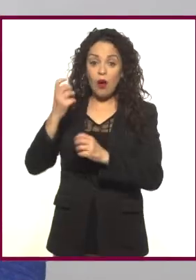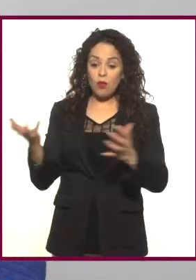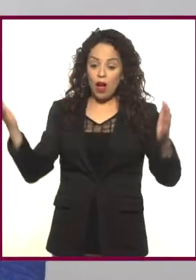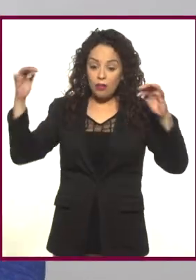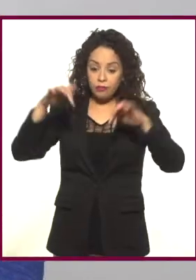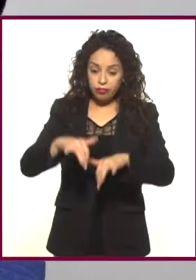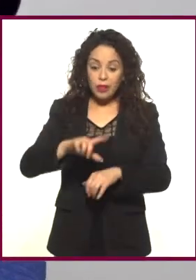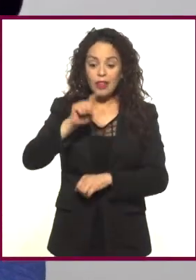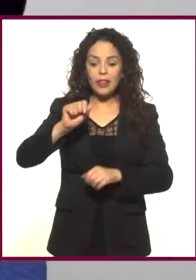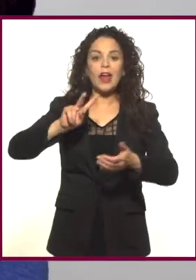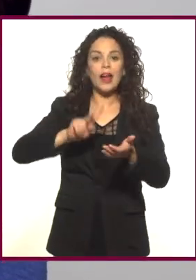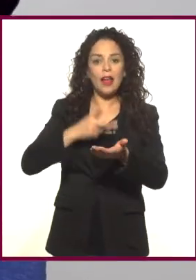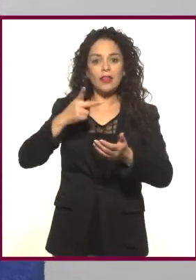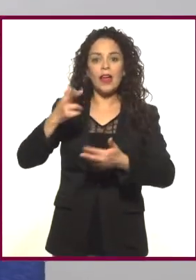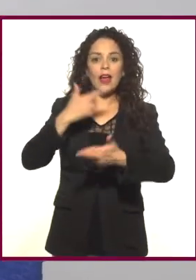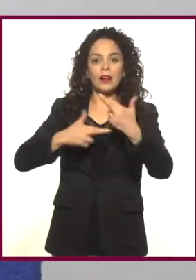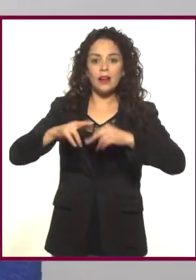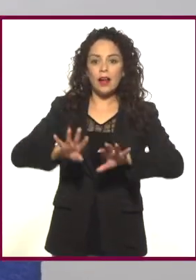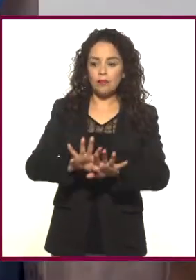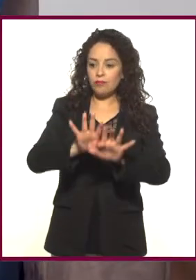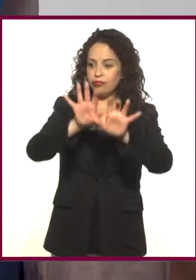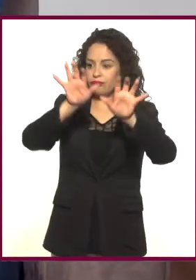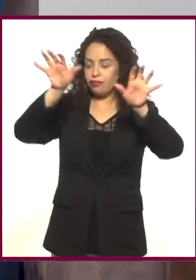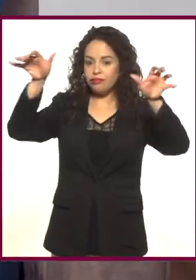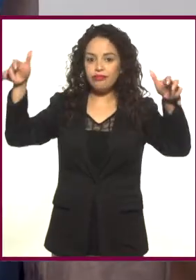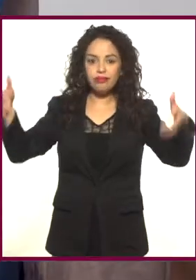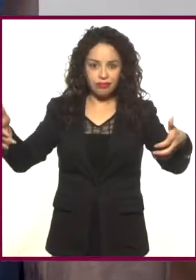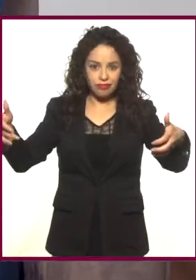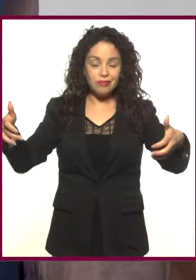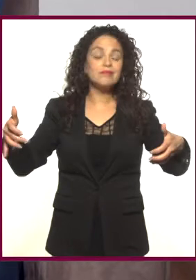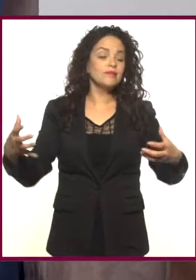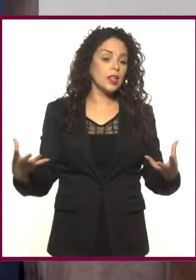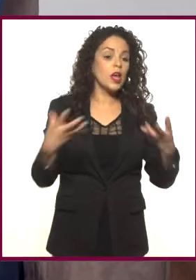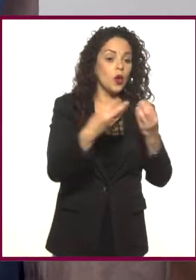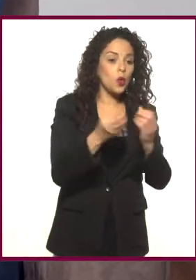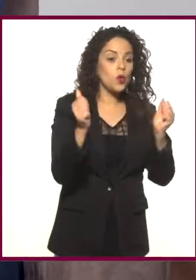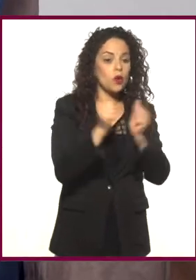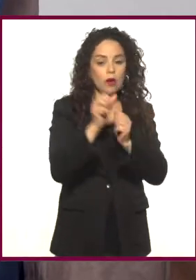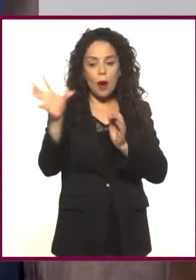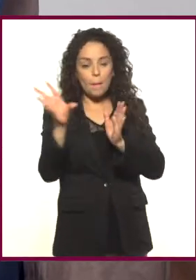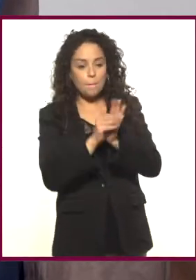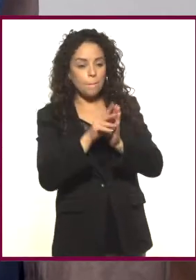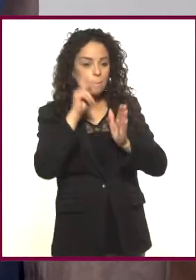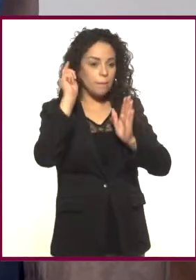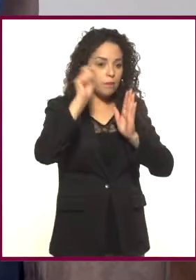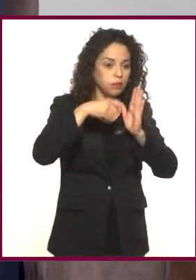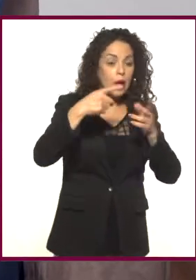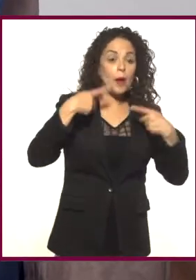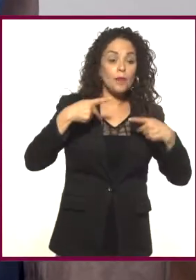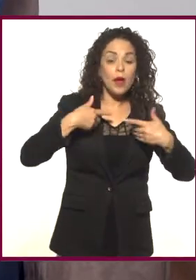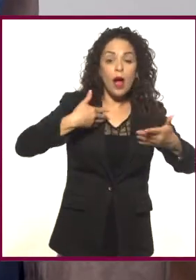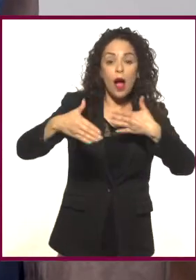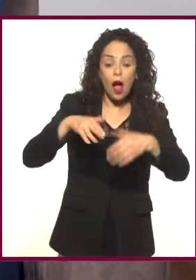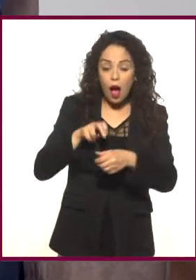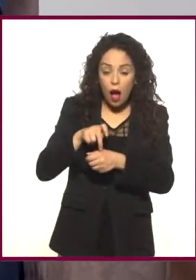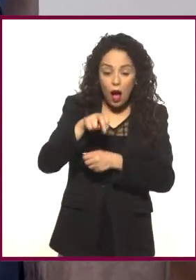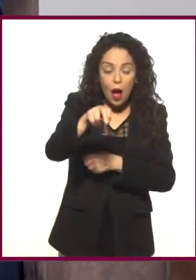Que luego corrieron en reversa. Que luego corrieron en reversa y la juntaron con la escena de la gente cruzando el mar.